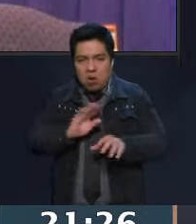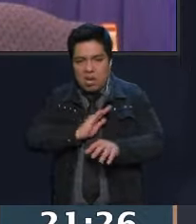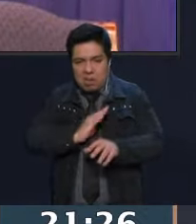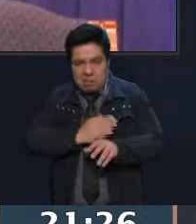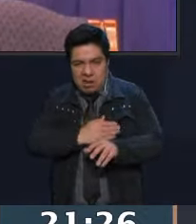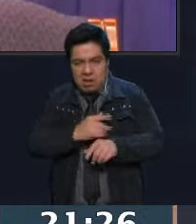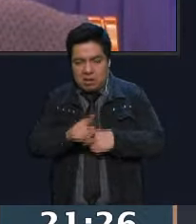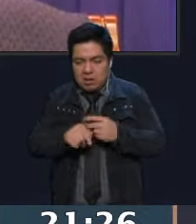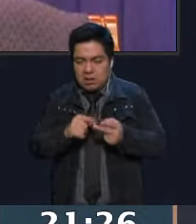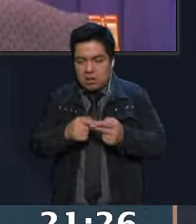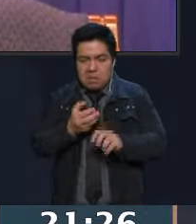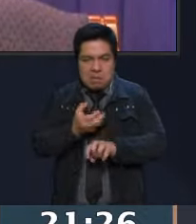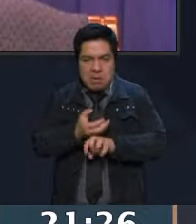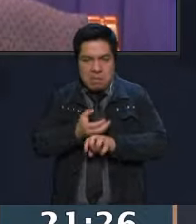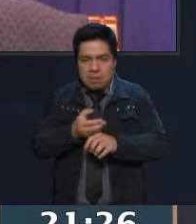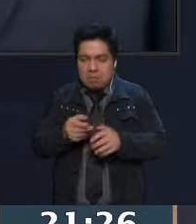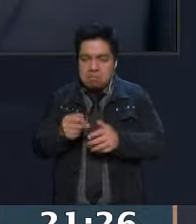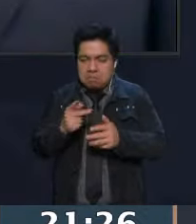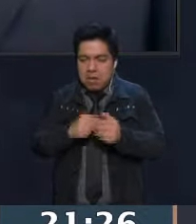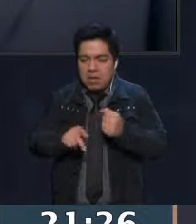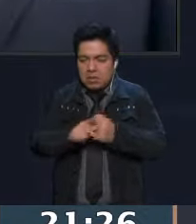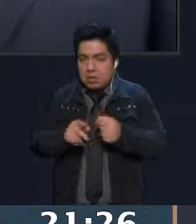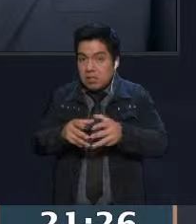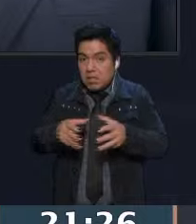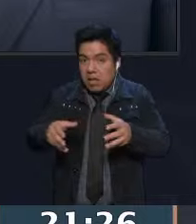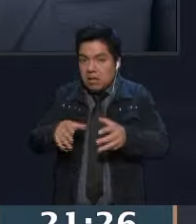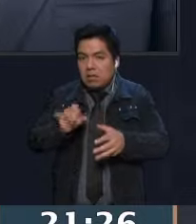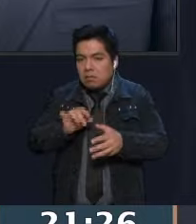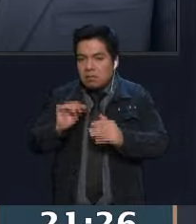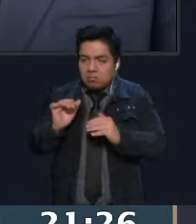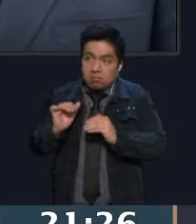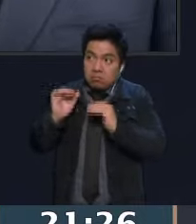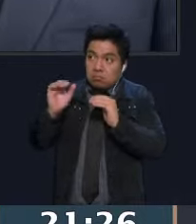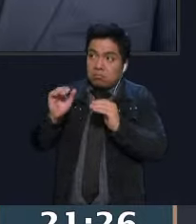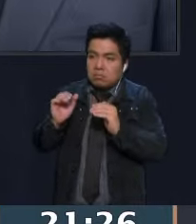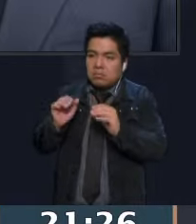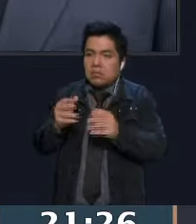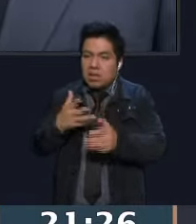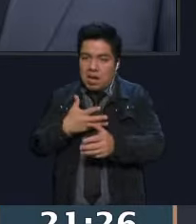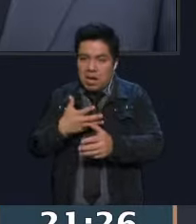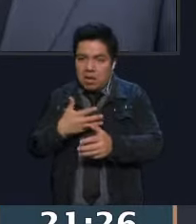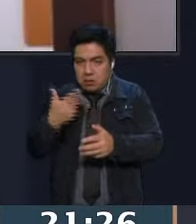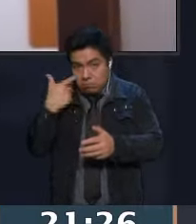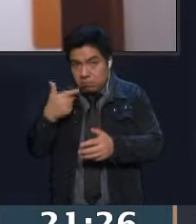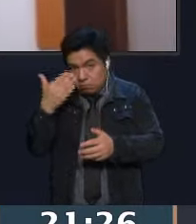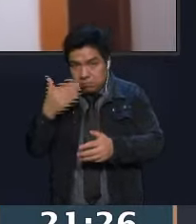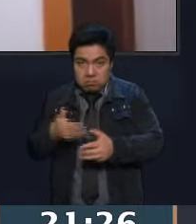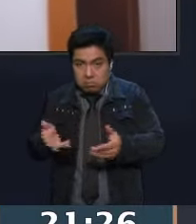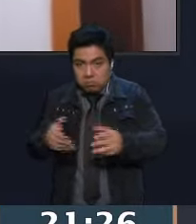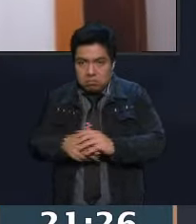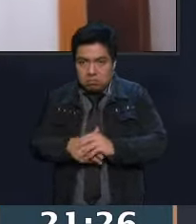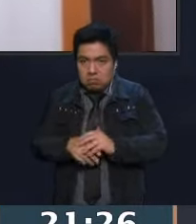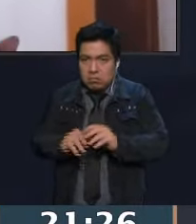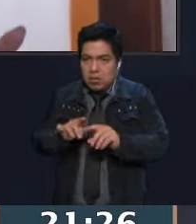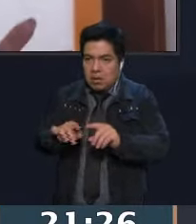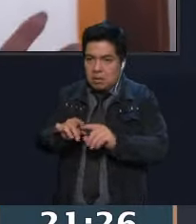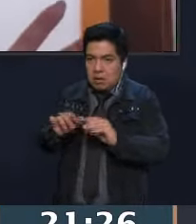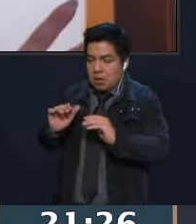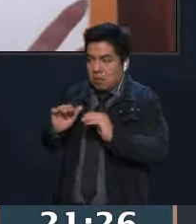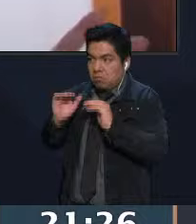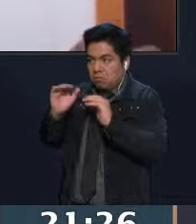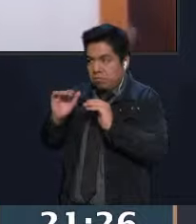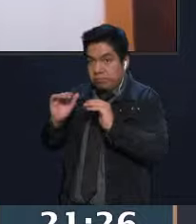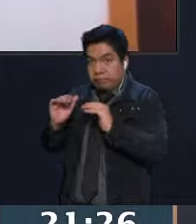después fue como Estados Unidos, países muy grandes, donde también esa élite se desdibuja en el sentido de que, digo, hay más élite que esa